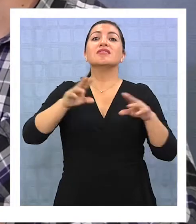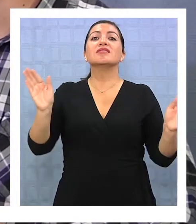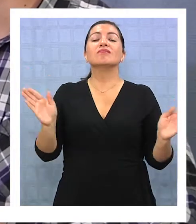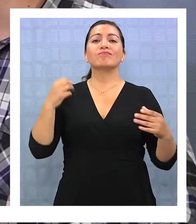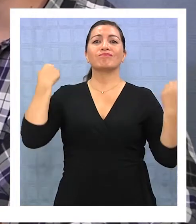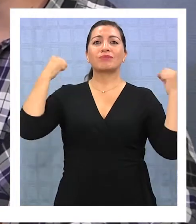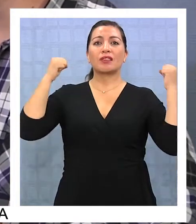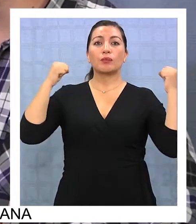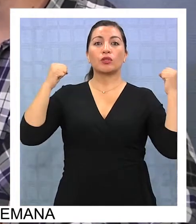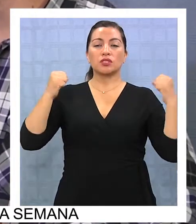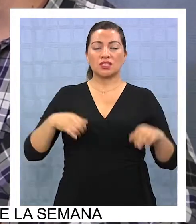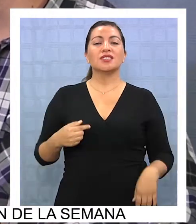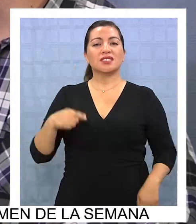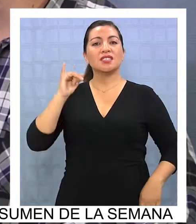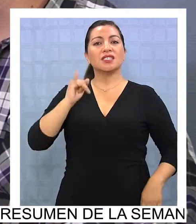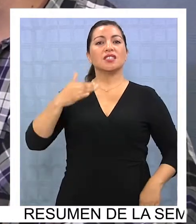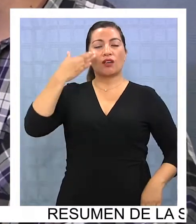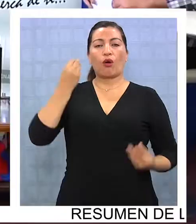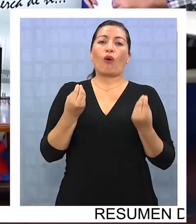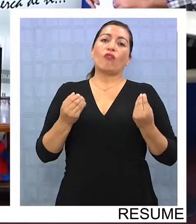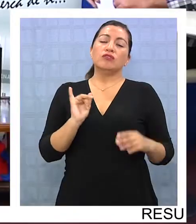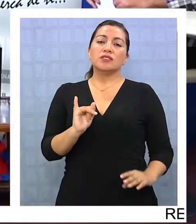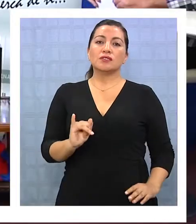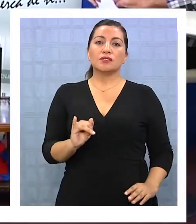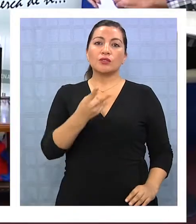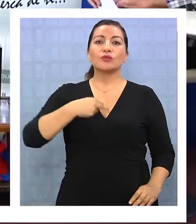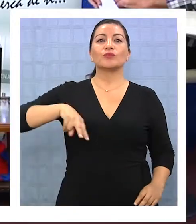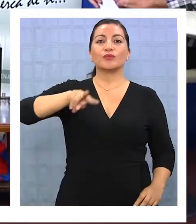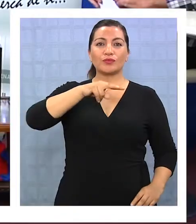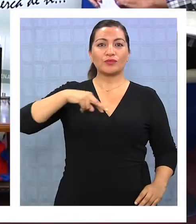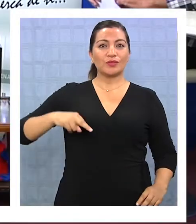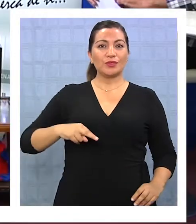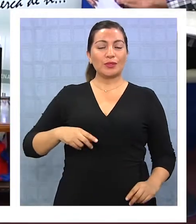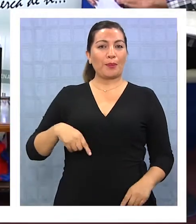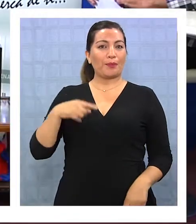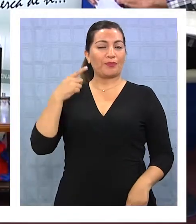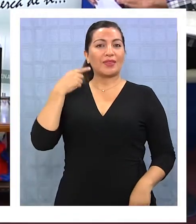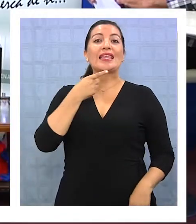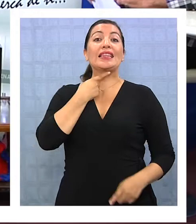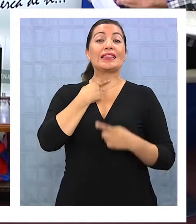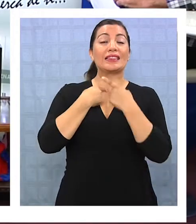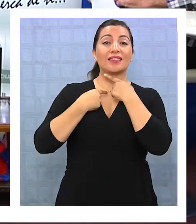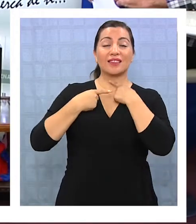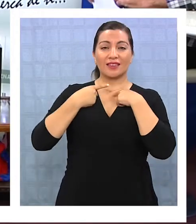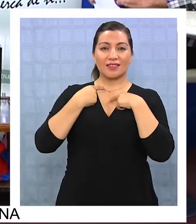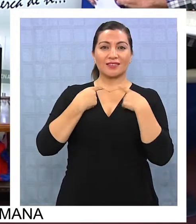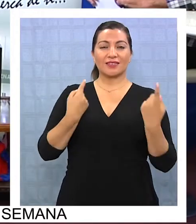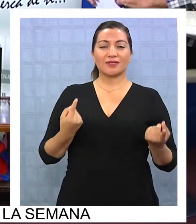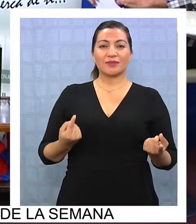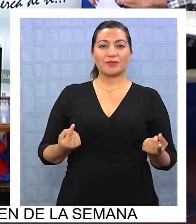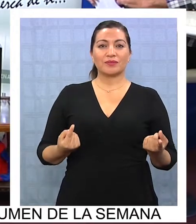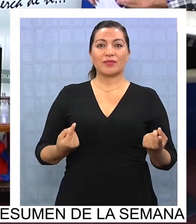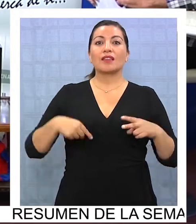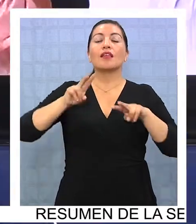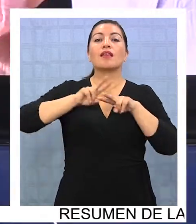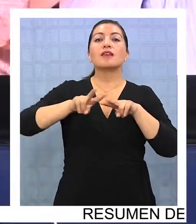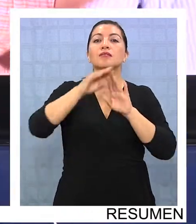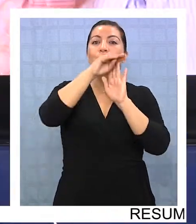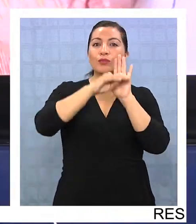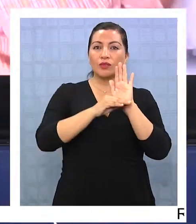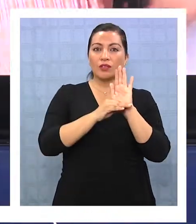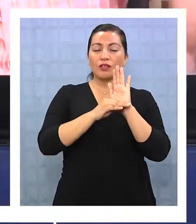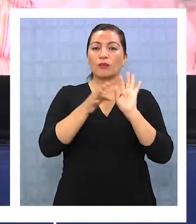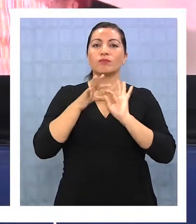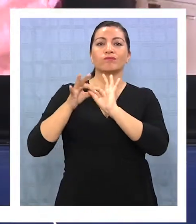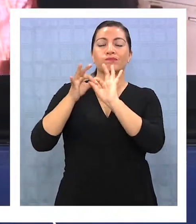hiciera un poco más de deporte? Por supuesto, obvio que sí. A nosotros no solamente nos interesa el poder ejecutar